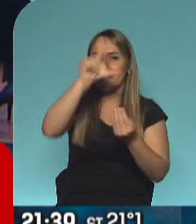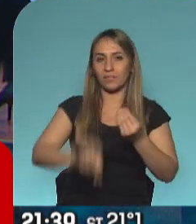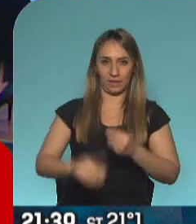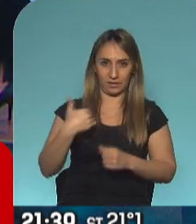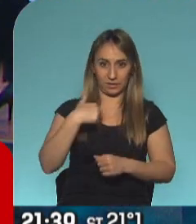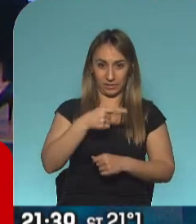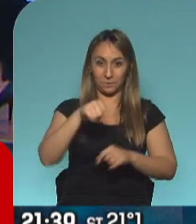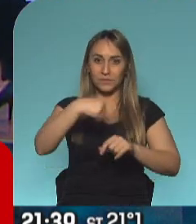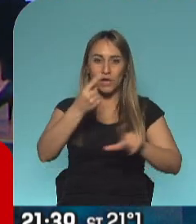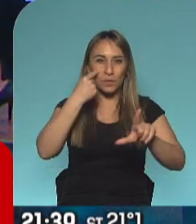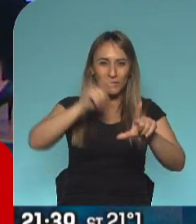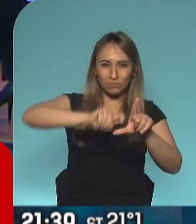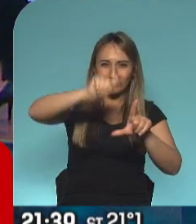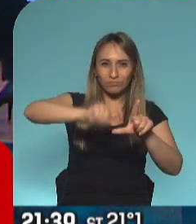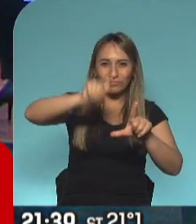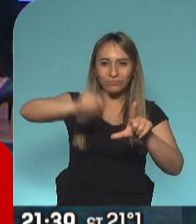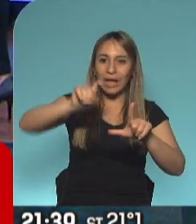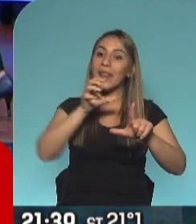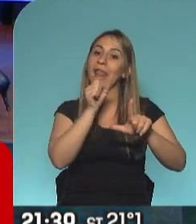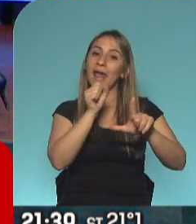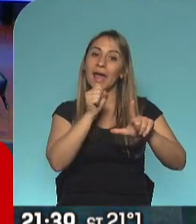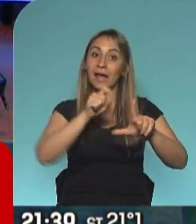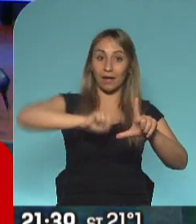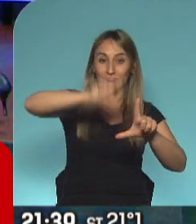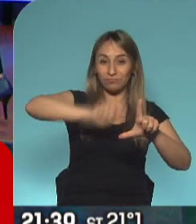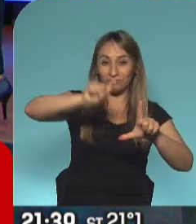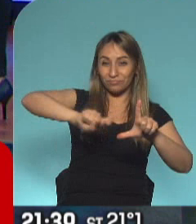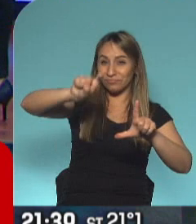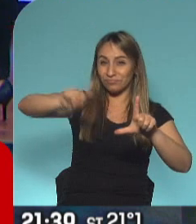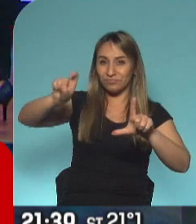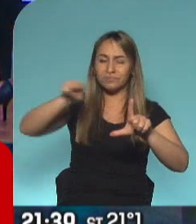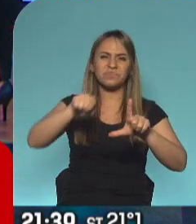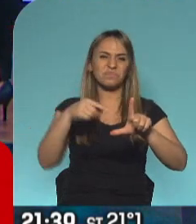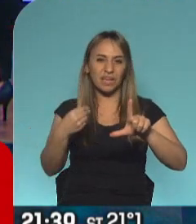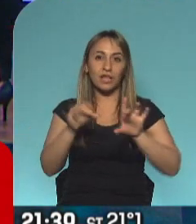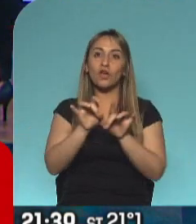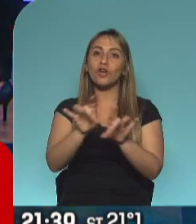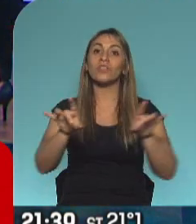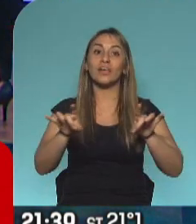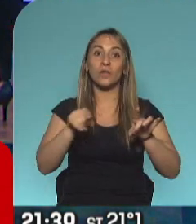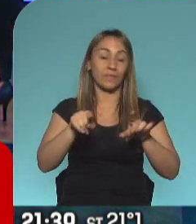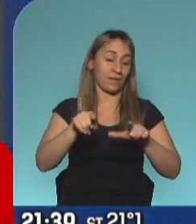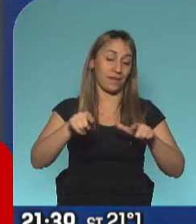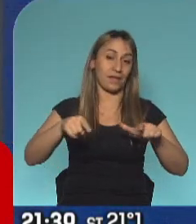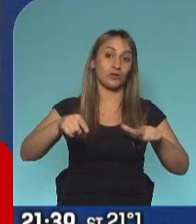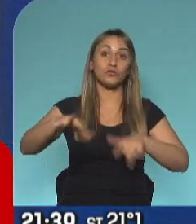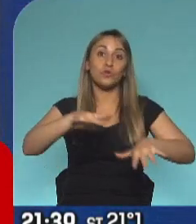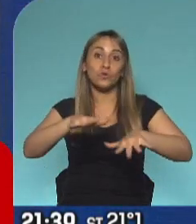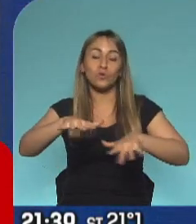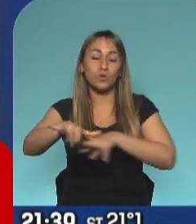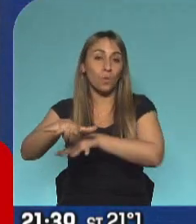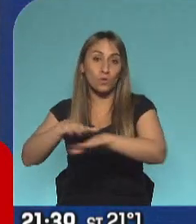allí, barriendo todo. Las que cruzan esas tres líneas. cruzan. Son los contagios comunitarios, que como usted ve,